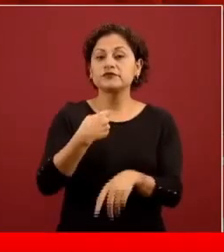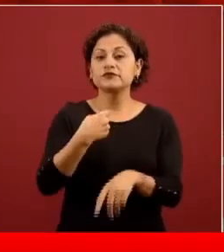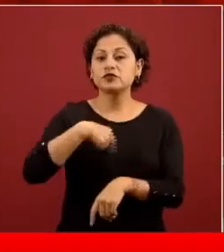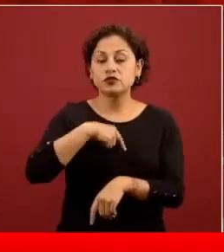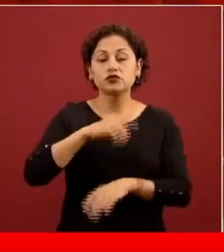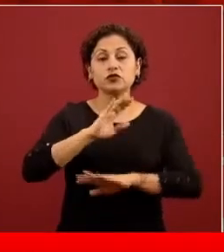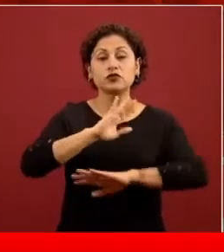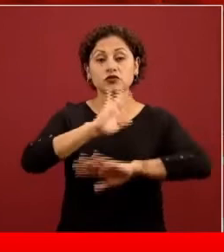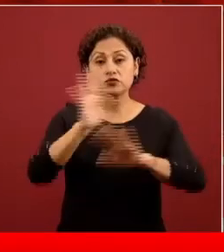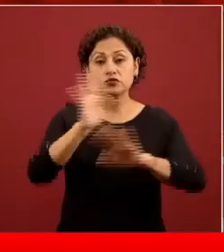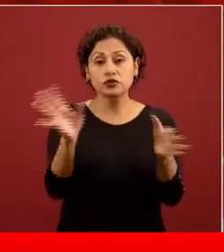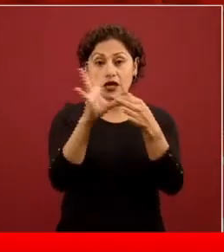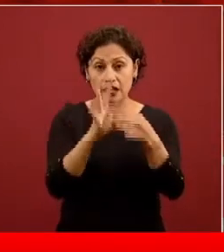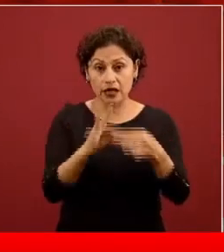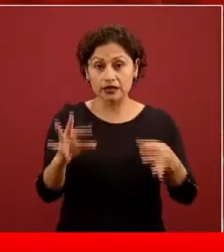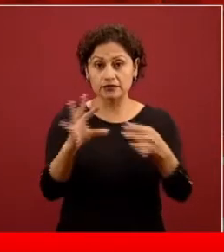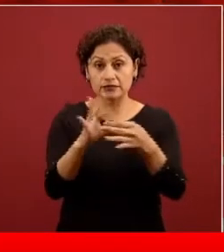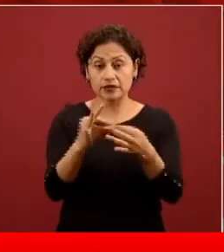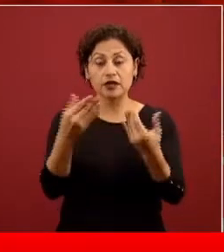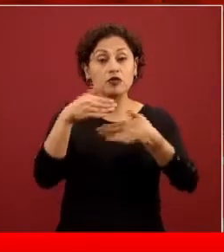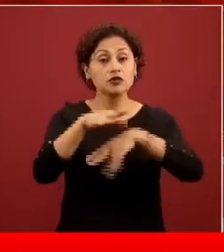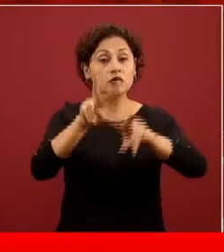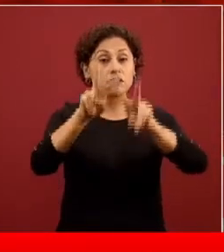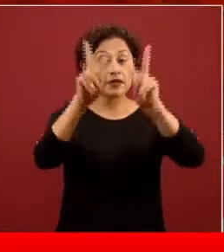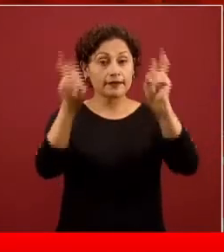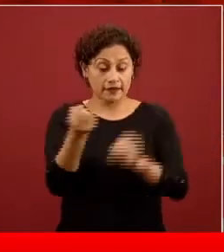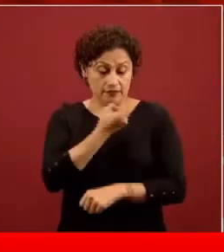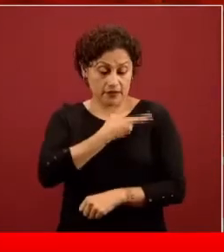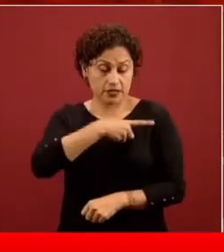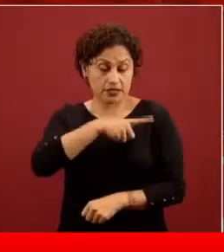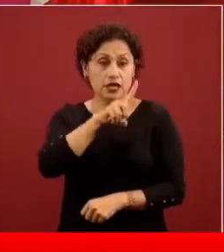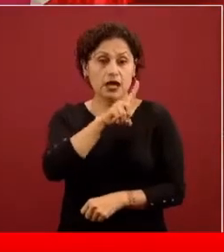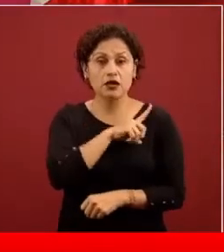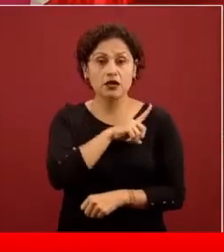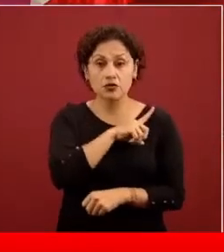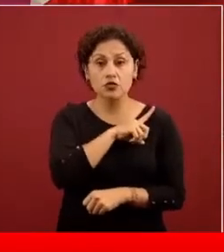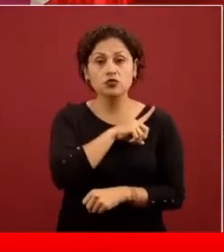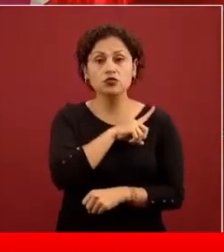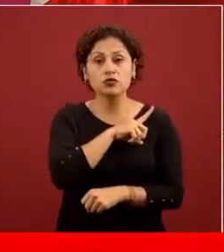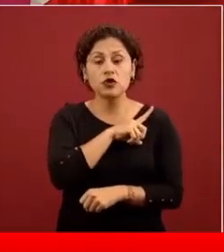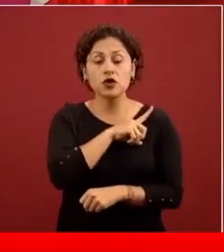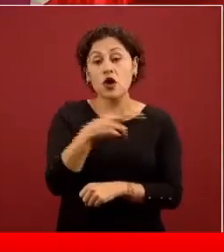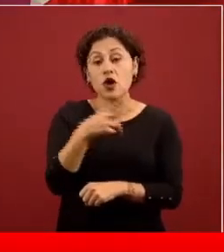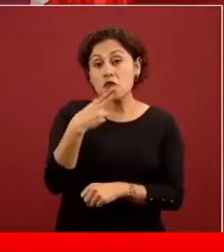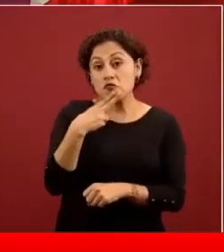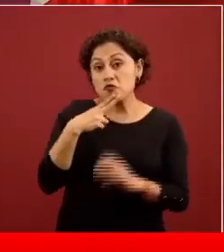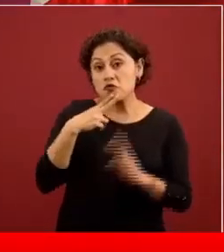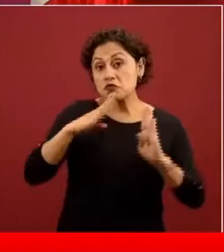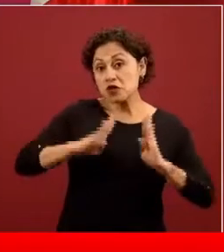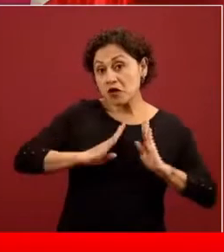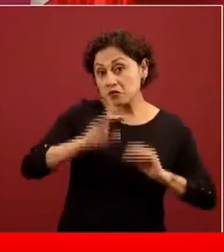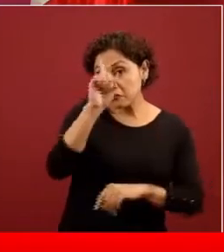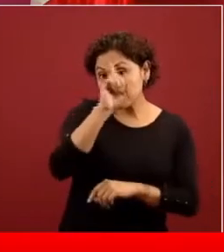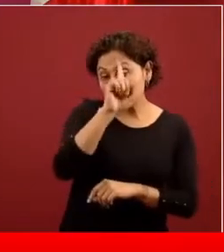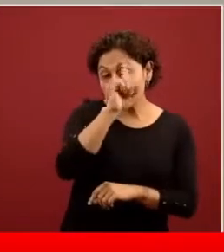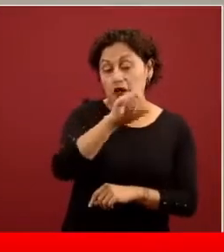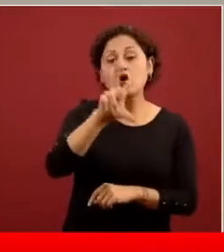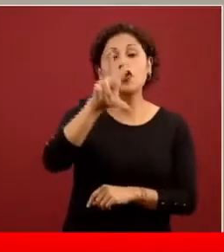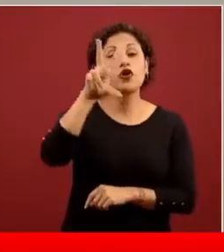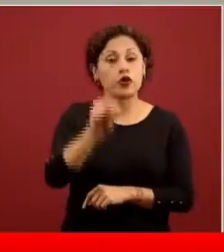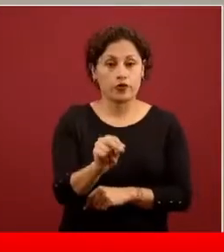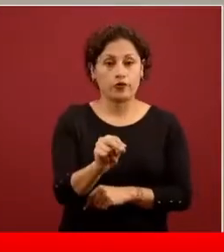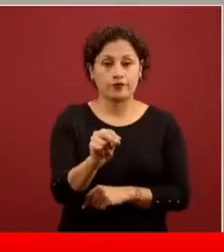técnico de la salud pública, esta no es la forma preferente con la que podemos reducir la